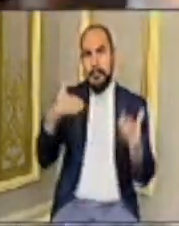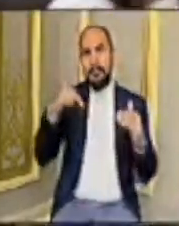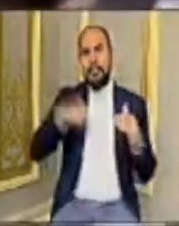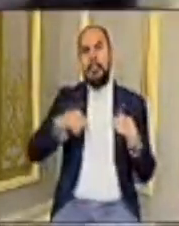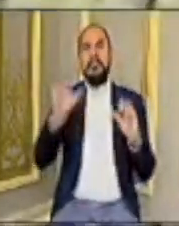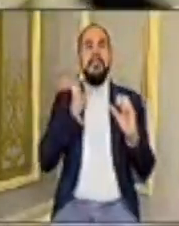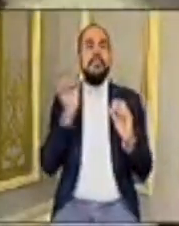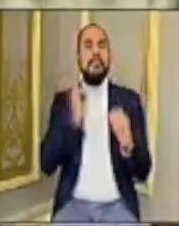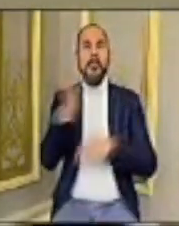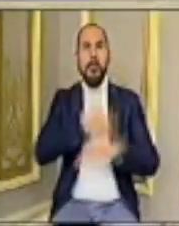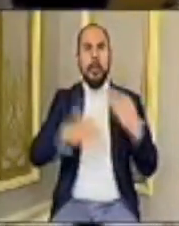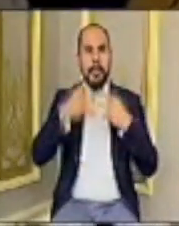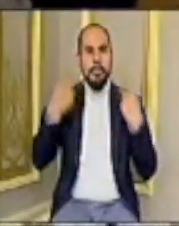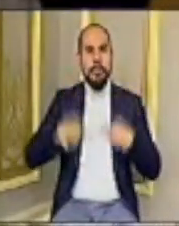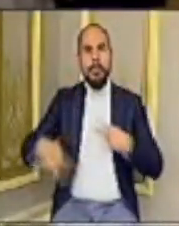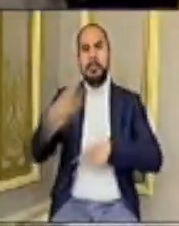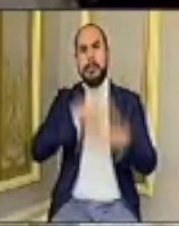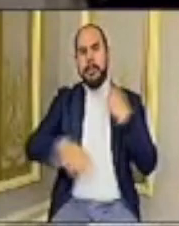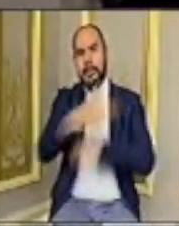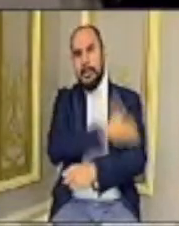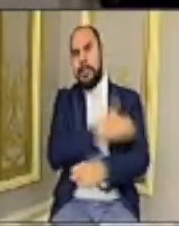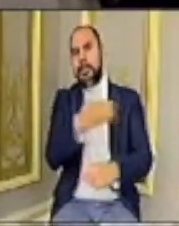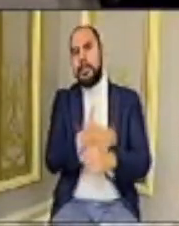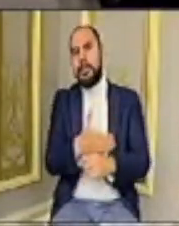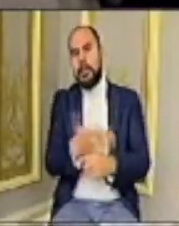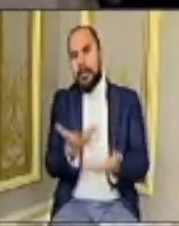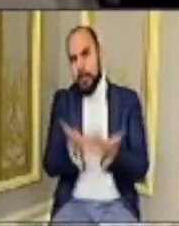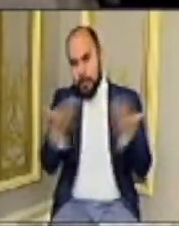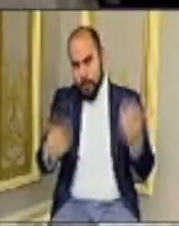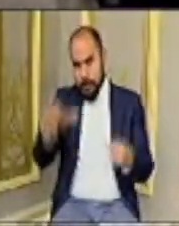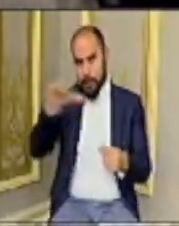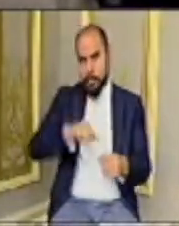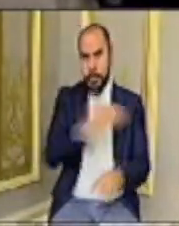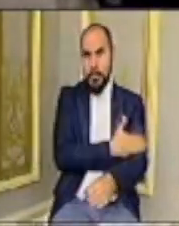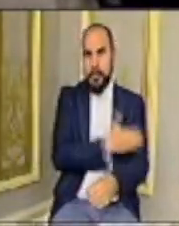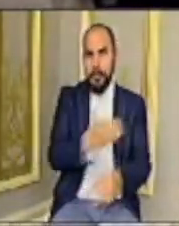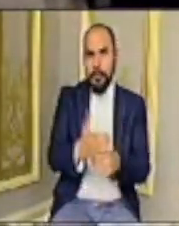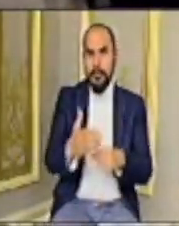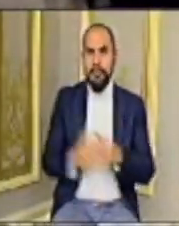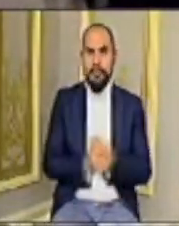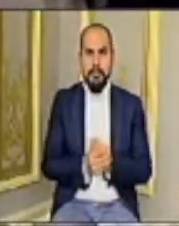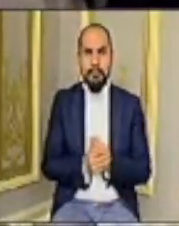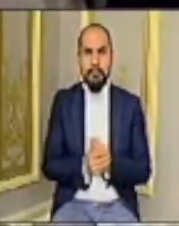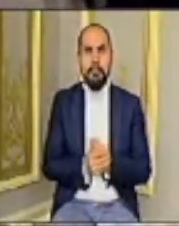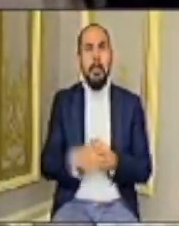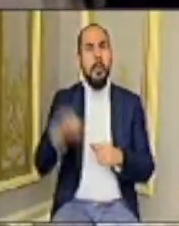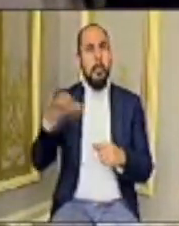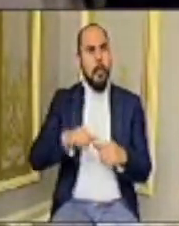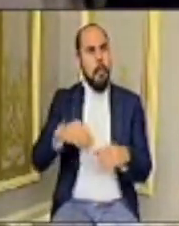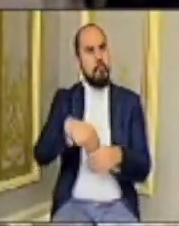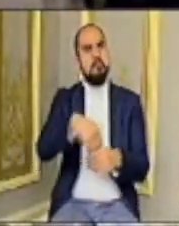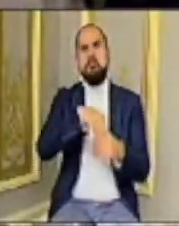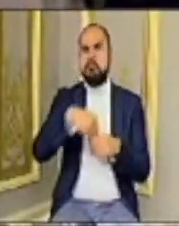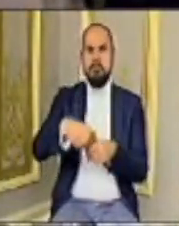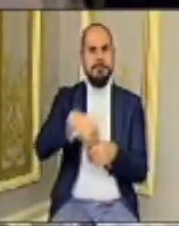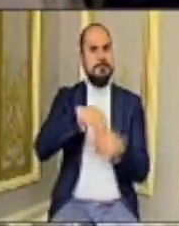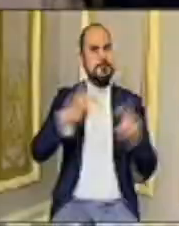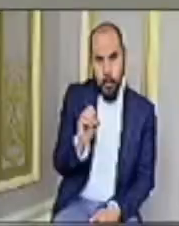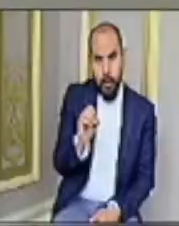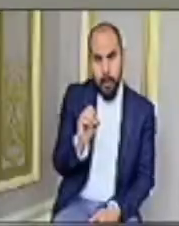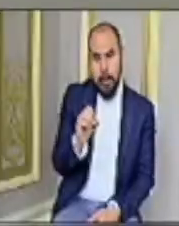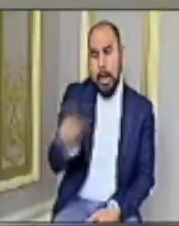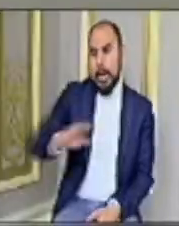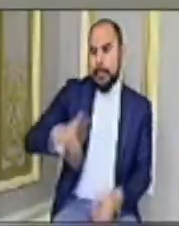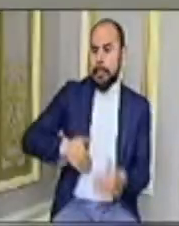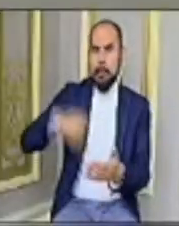hoy nos acompañan. A todos los que hoy nos acompañan, hoy tenemos llenas las galerías.